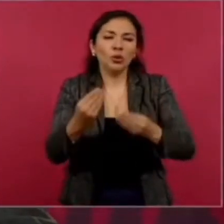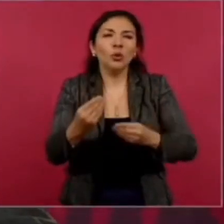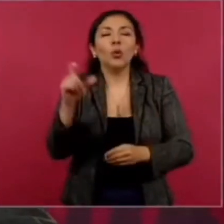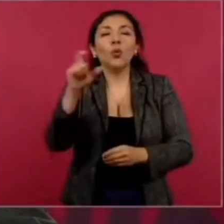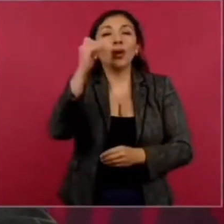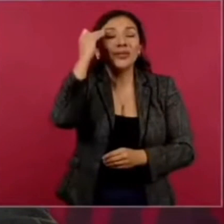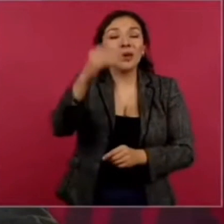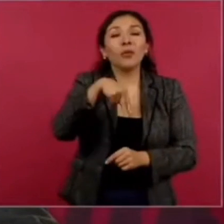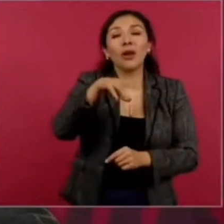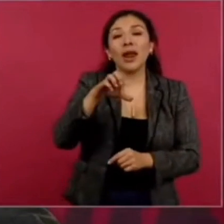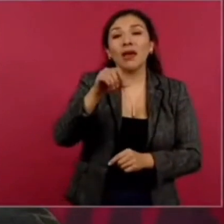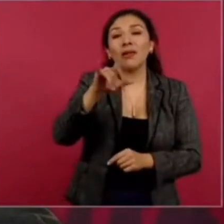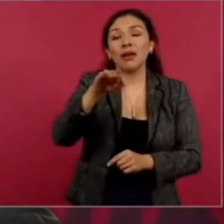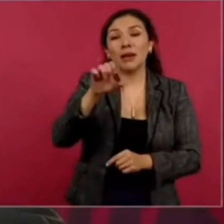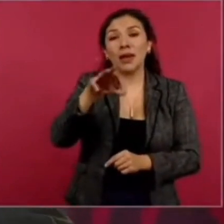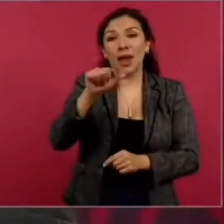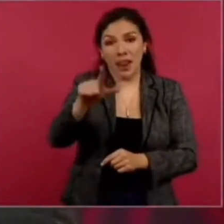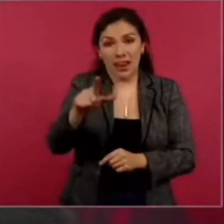periodo neoliberal,